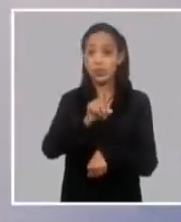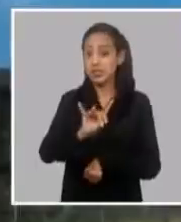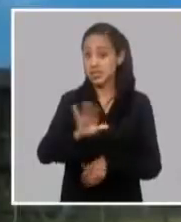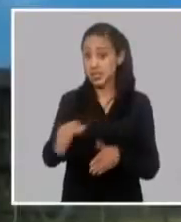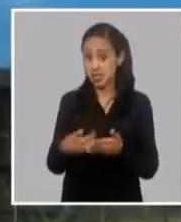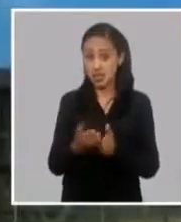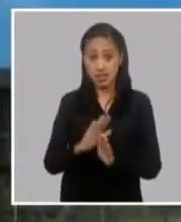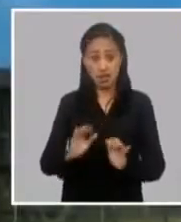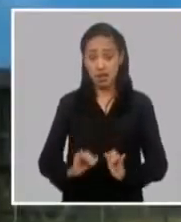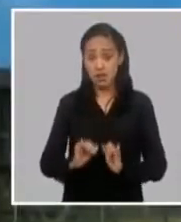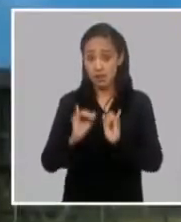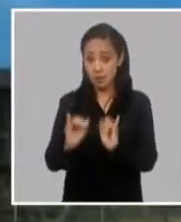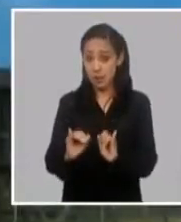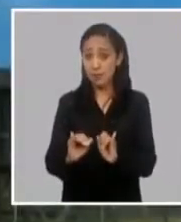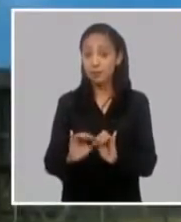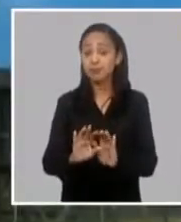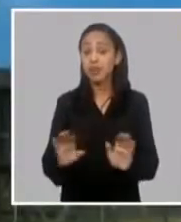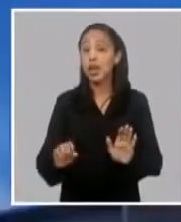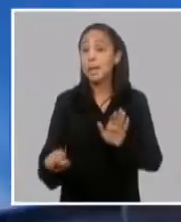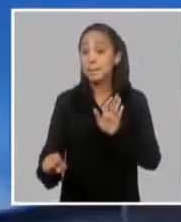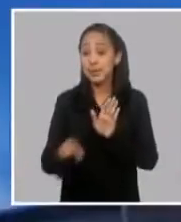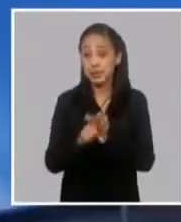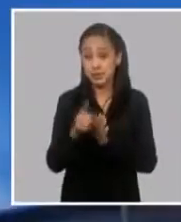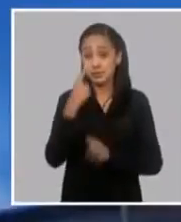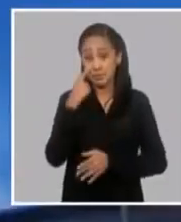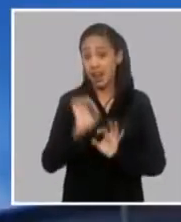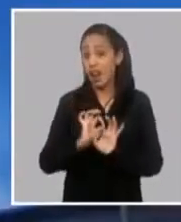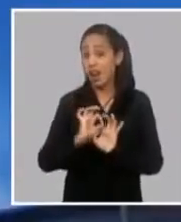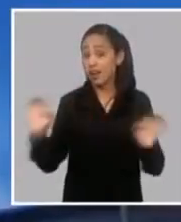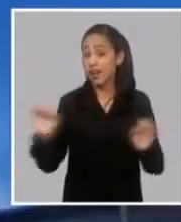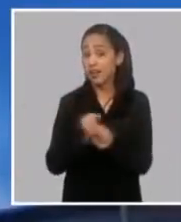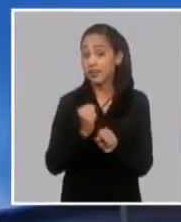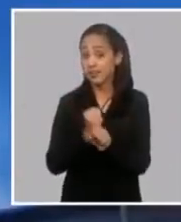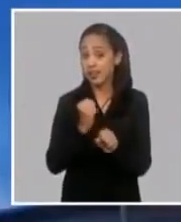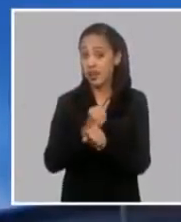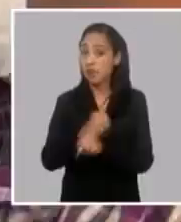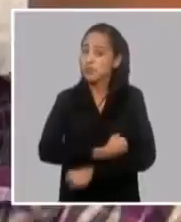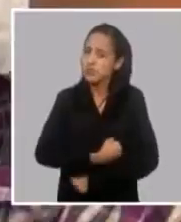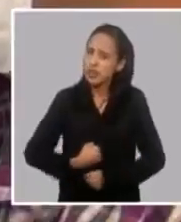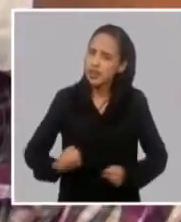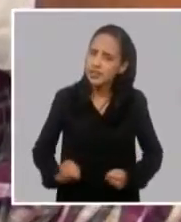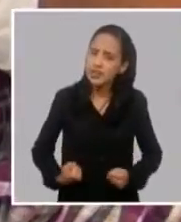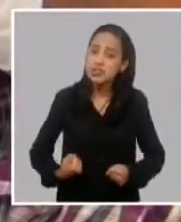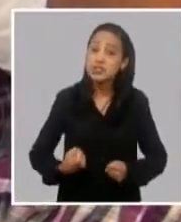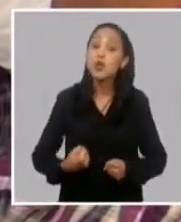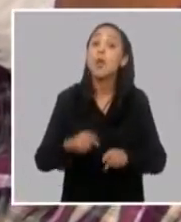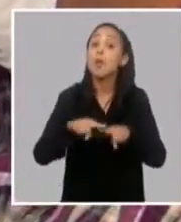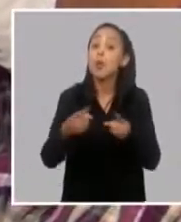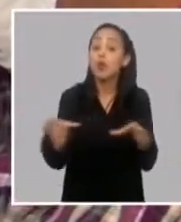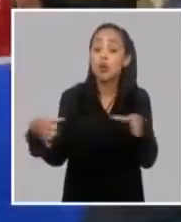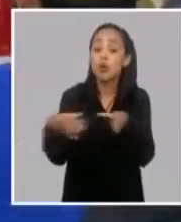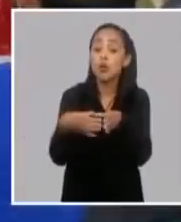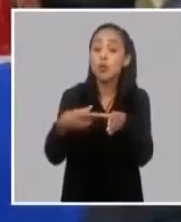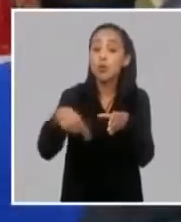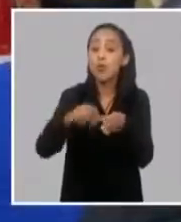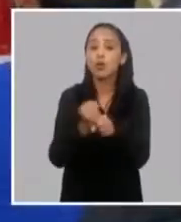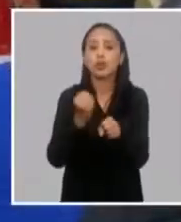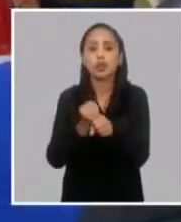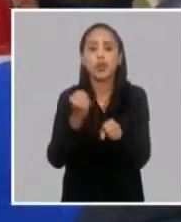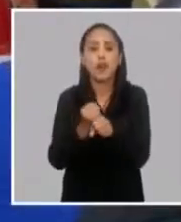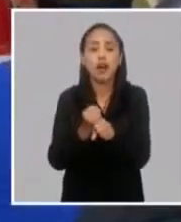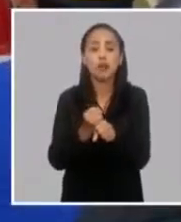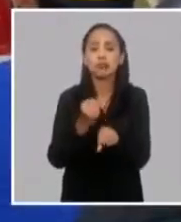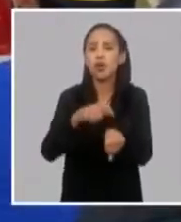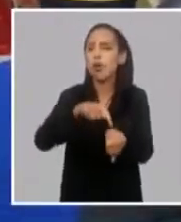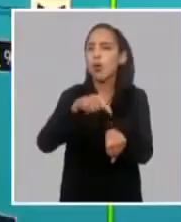ha entrado, inició, fíjense que la calidad del trabajo que se ha hecho, un sacrificio muy grande por todo ese colectivo de trabajadores, mañana, tarde